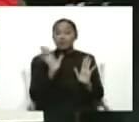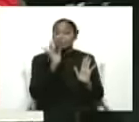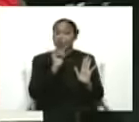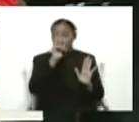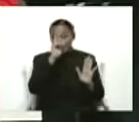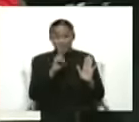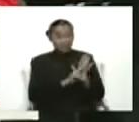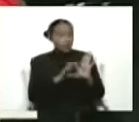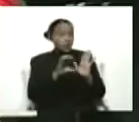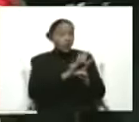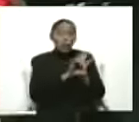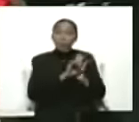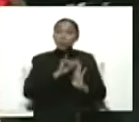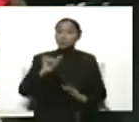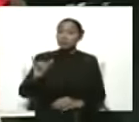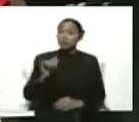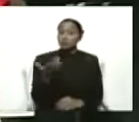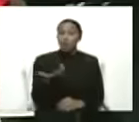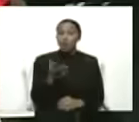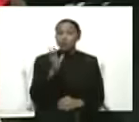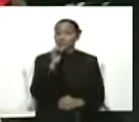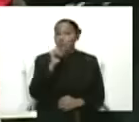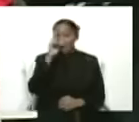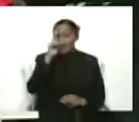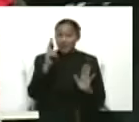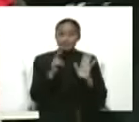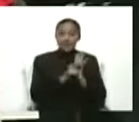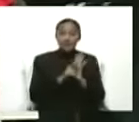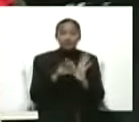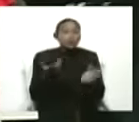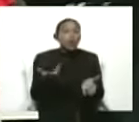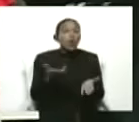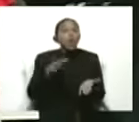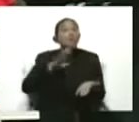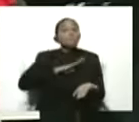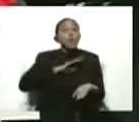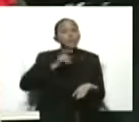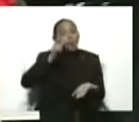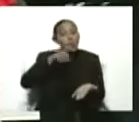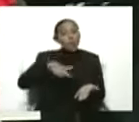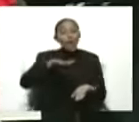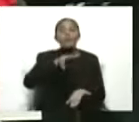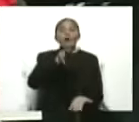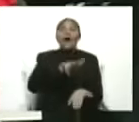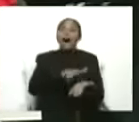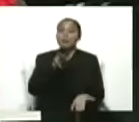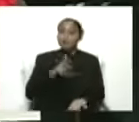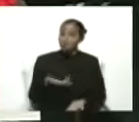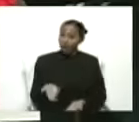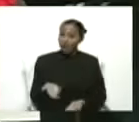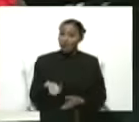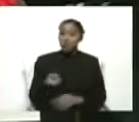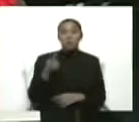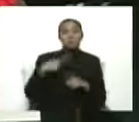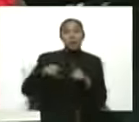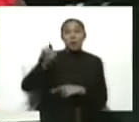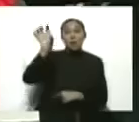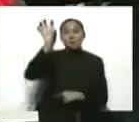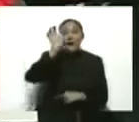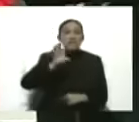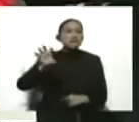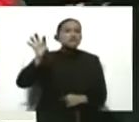constitución que fue aprobada por el pueblo, la de ellos no, la de ellos es aprobada entre bufete, entre